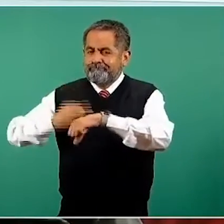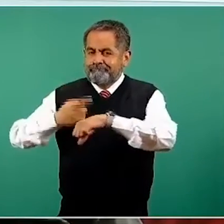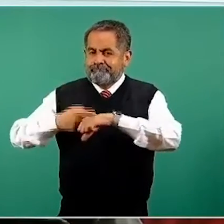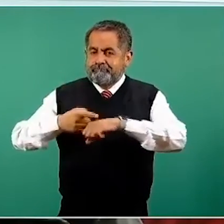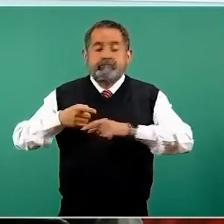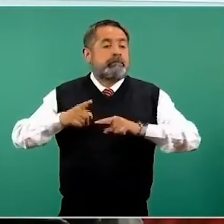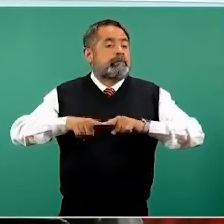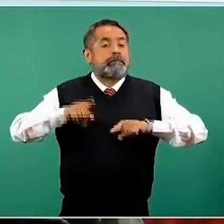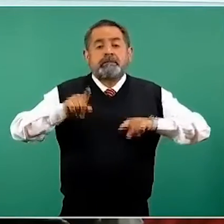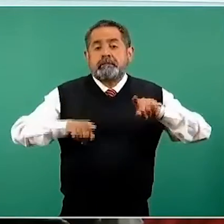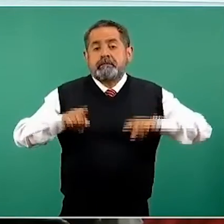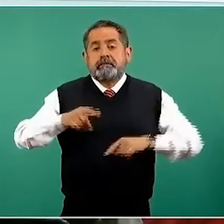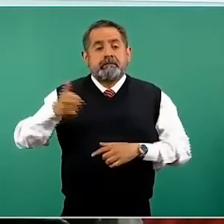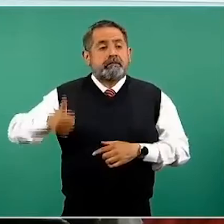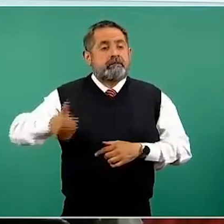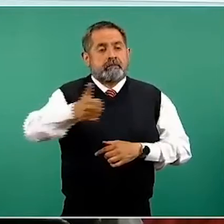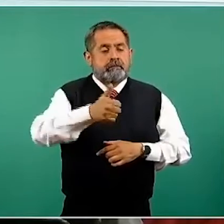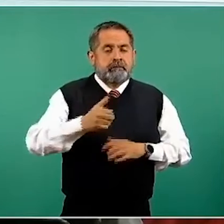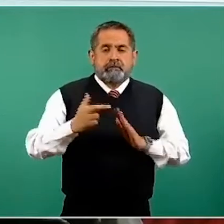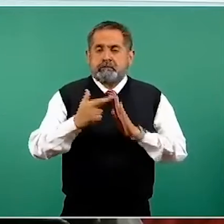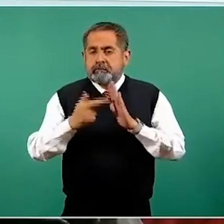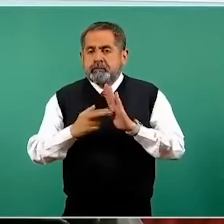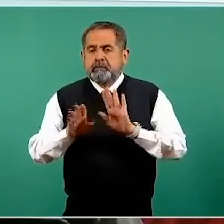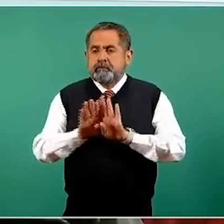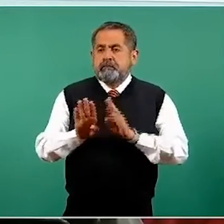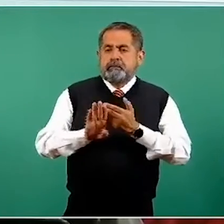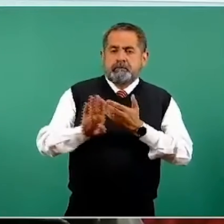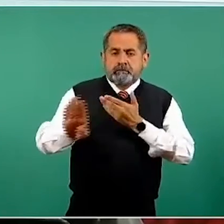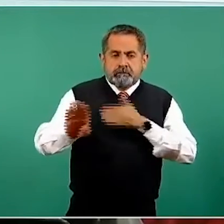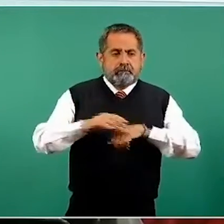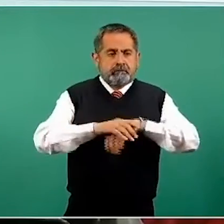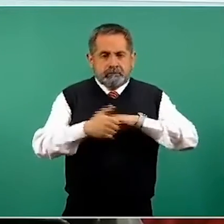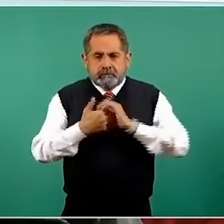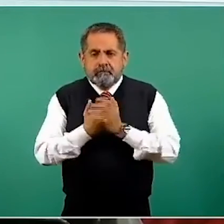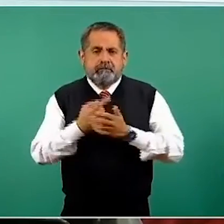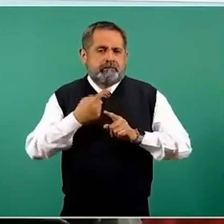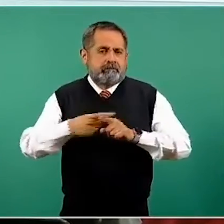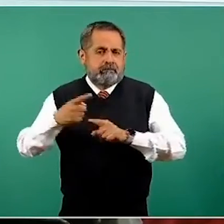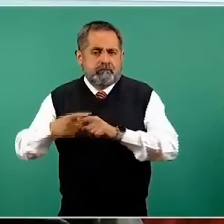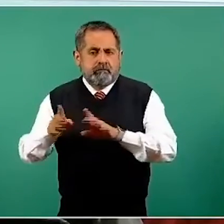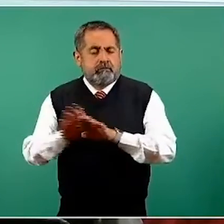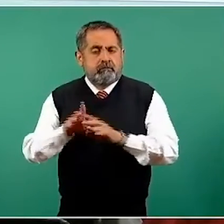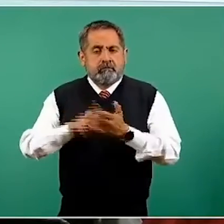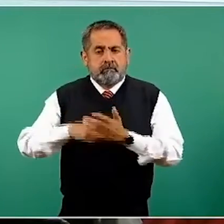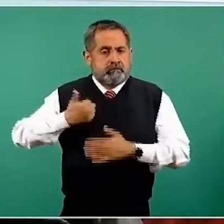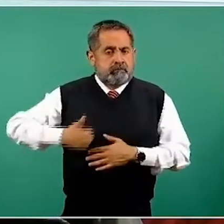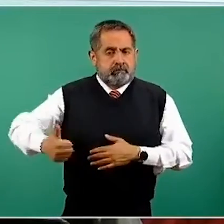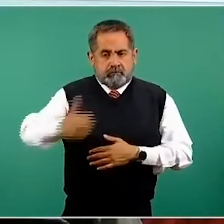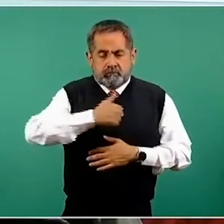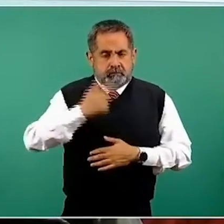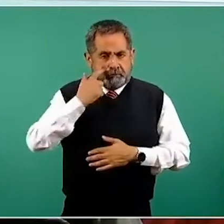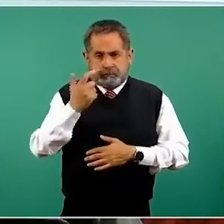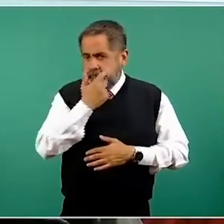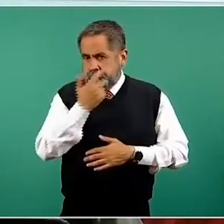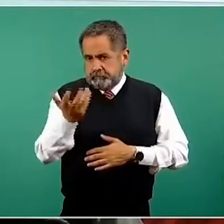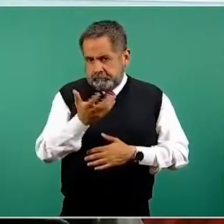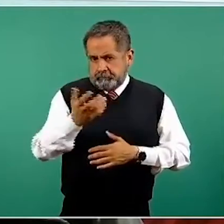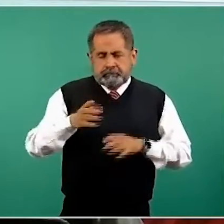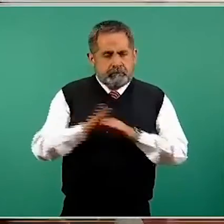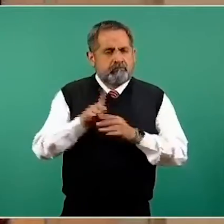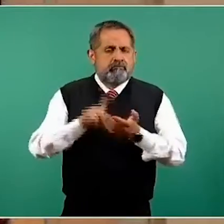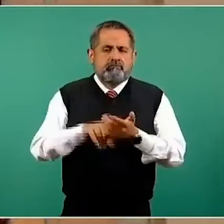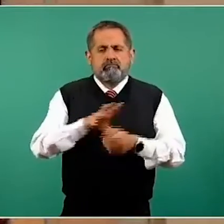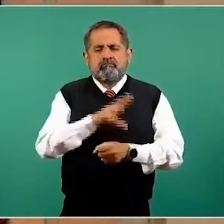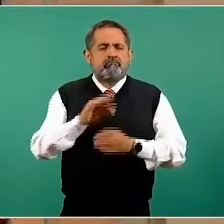las medidas de prevención y cómo éstas se estén implementando, tanto en lo personal, es decir, lo que cada uno de